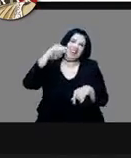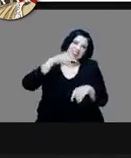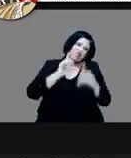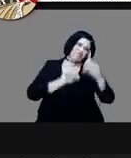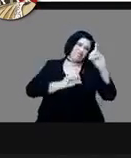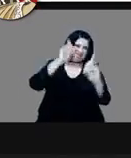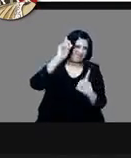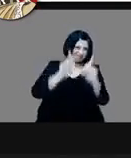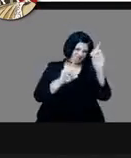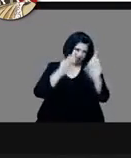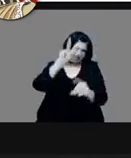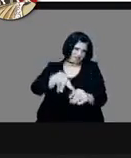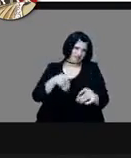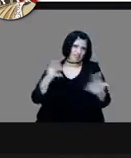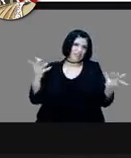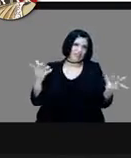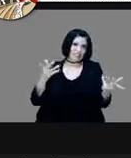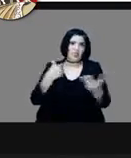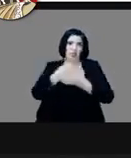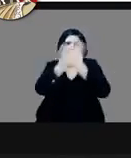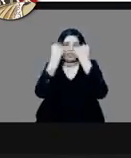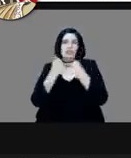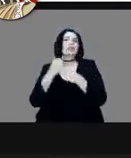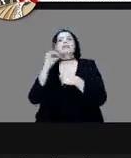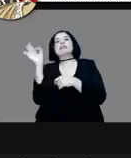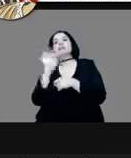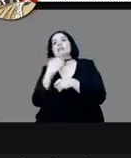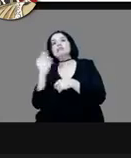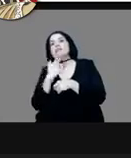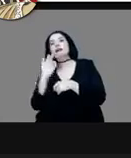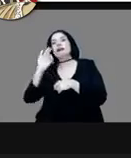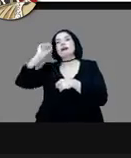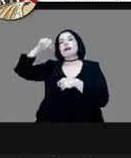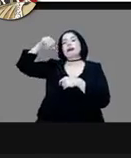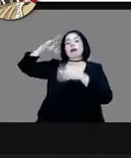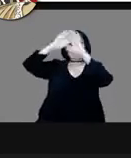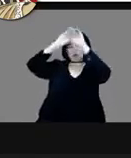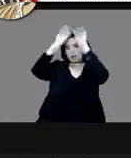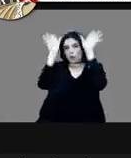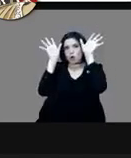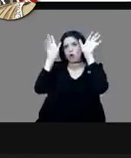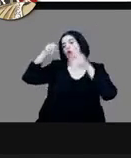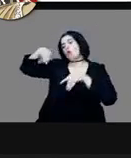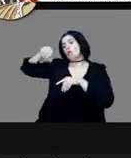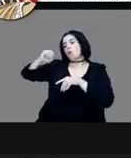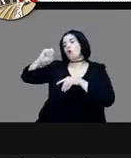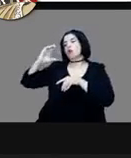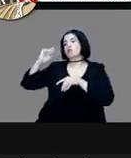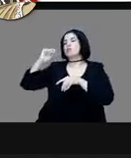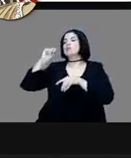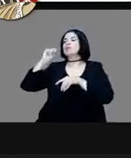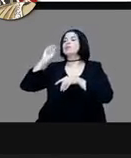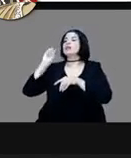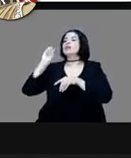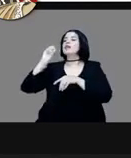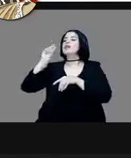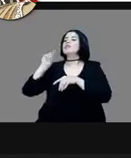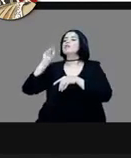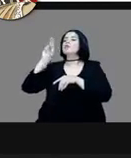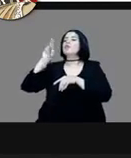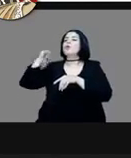había ordenado que hubiera un levantamiento contra los españoles, puesto que Cholula estaba bajo el control